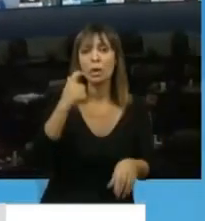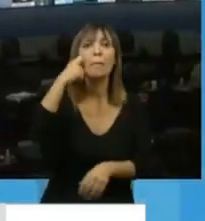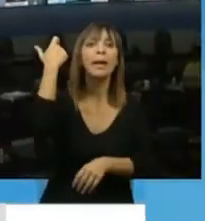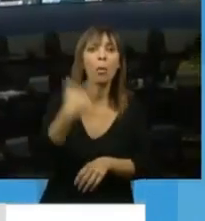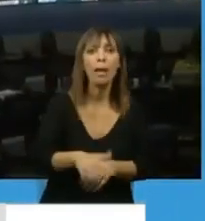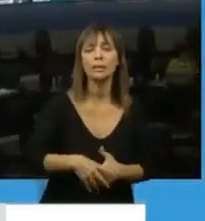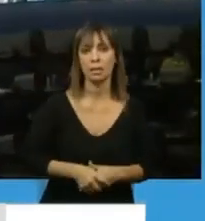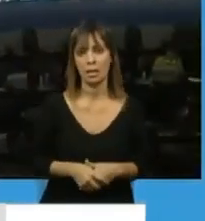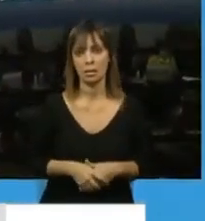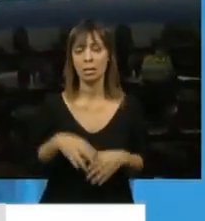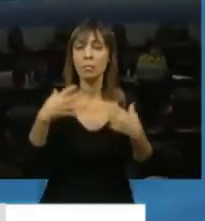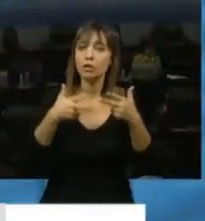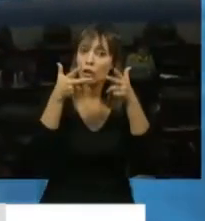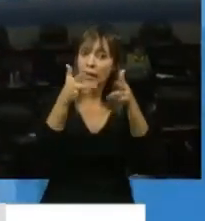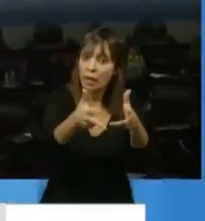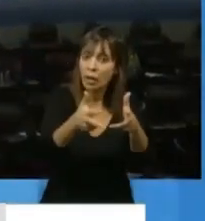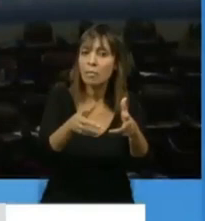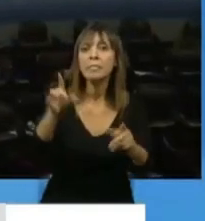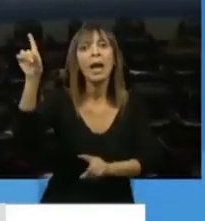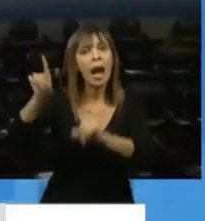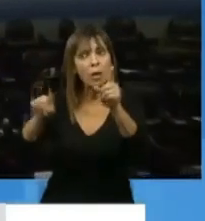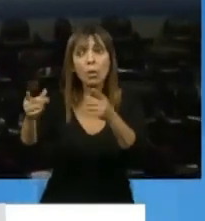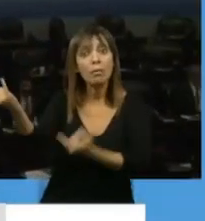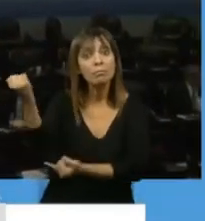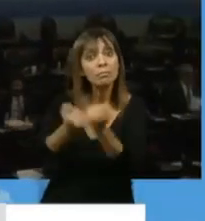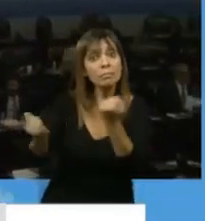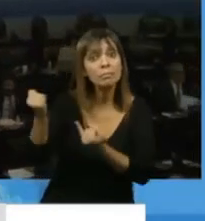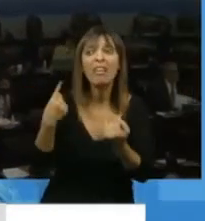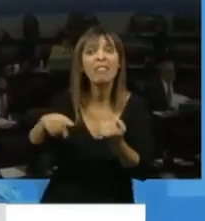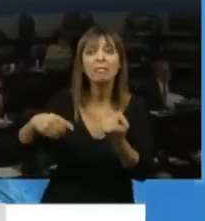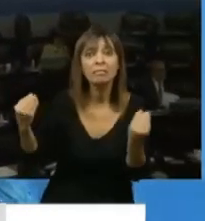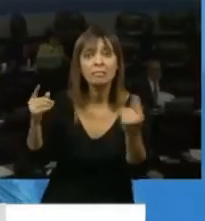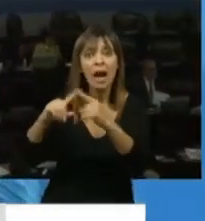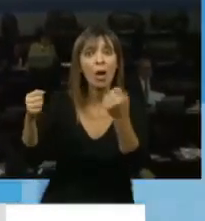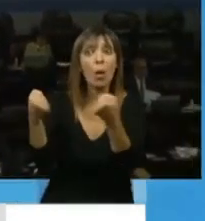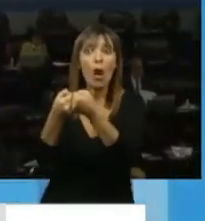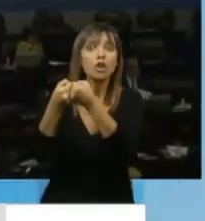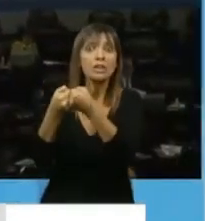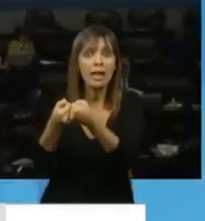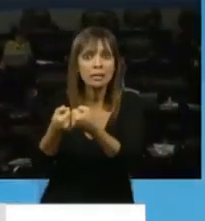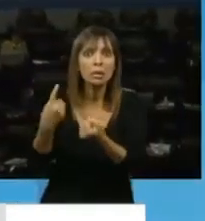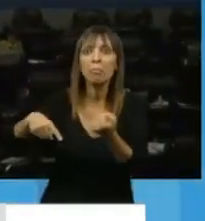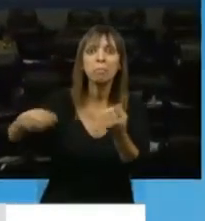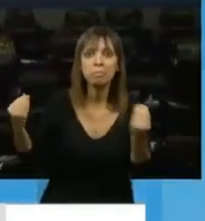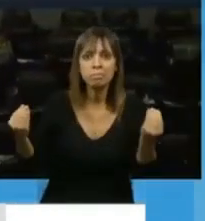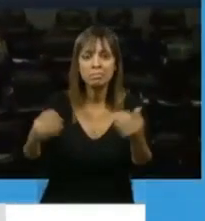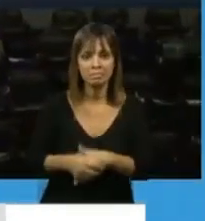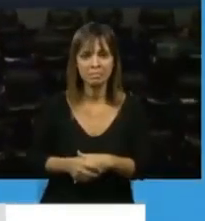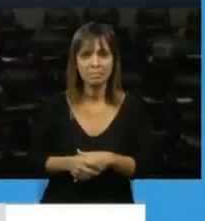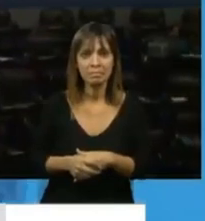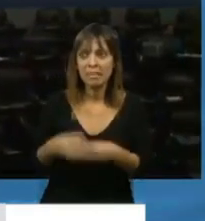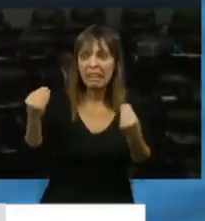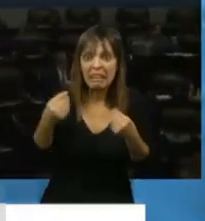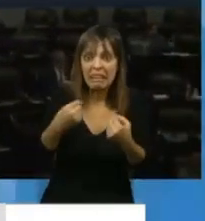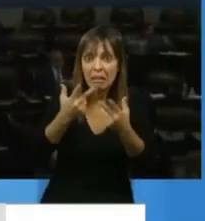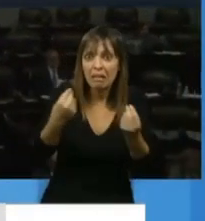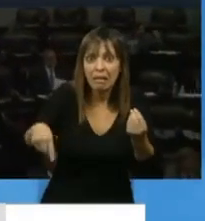Por eso, insisto ¿Alguien puede contar cuál es ese tan mentado consenso? ¿Qué les impide? ¿Qué es lo